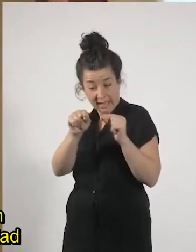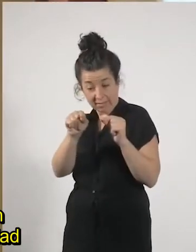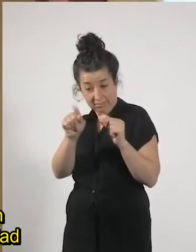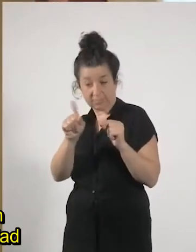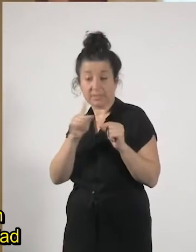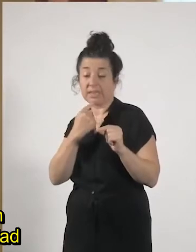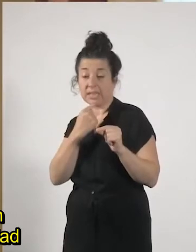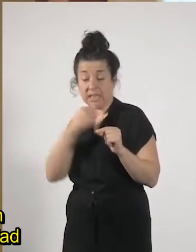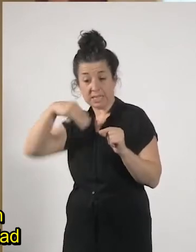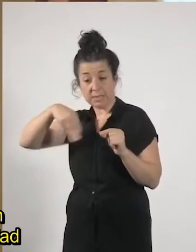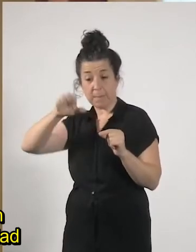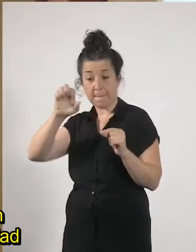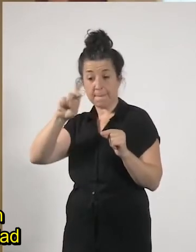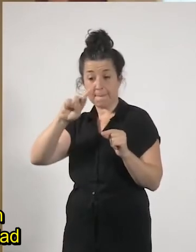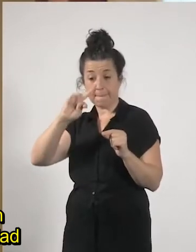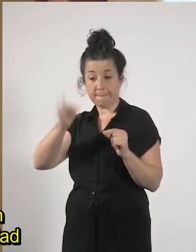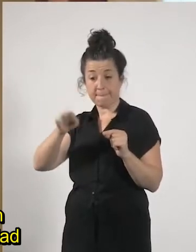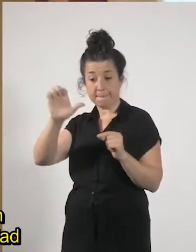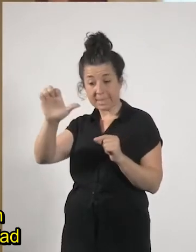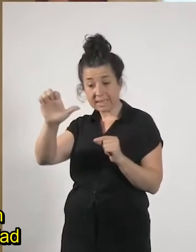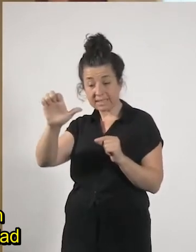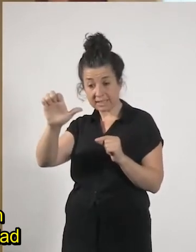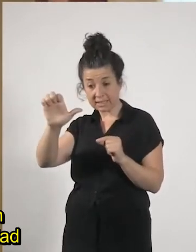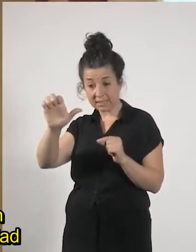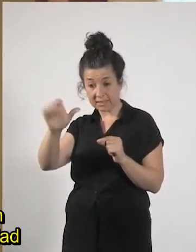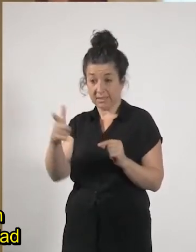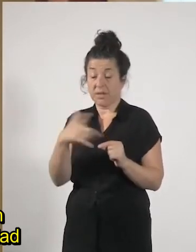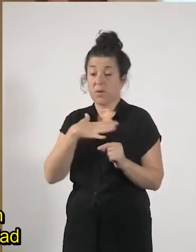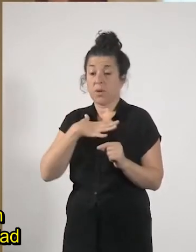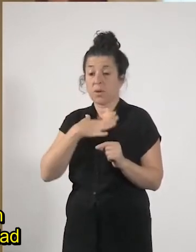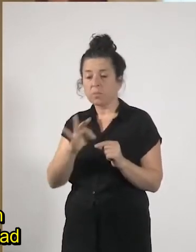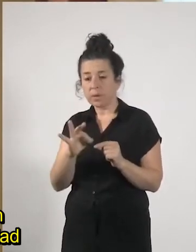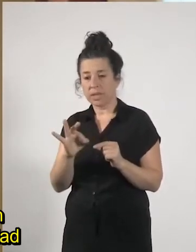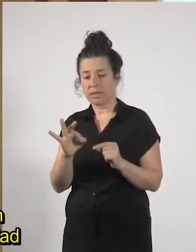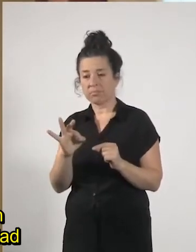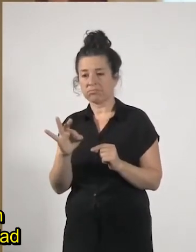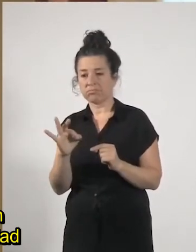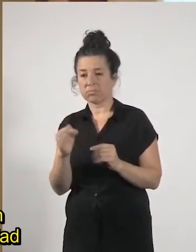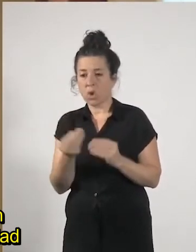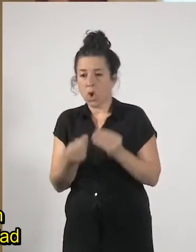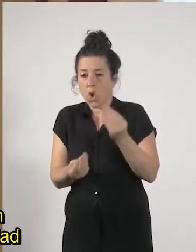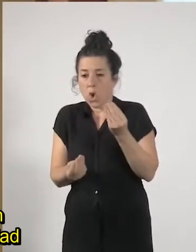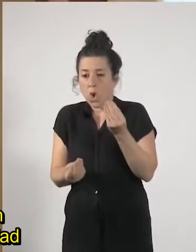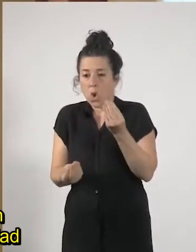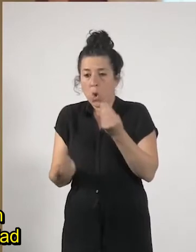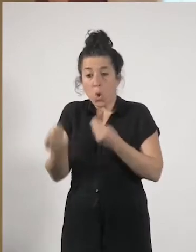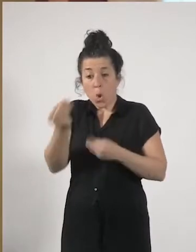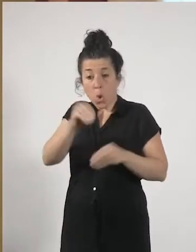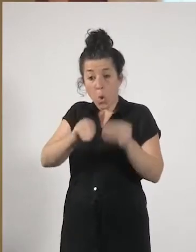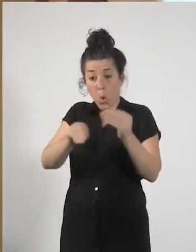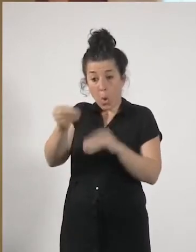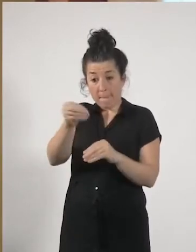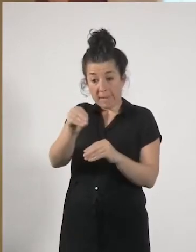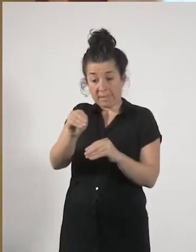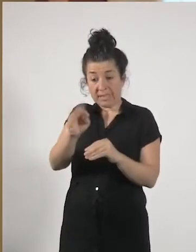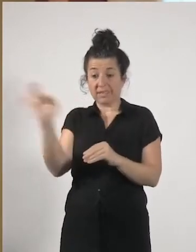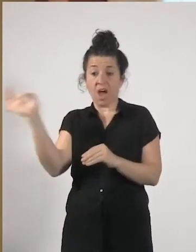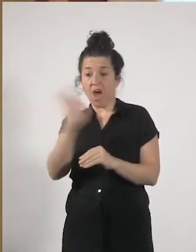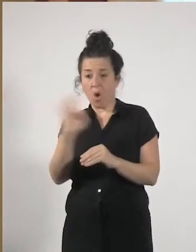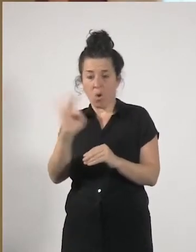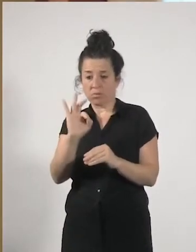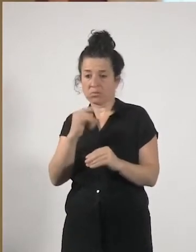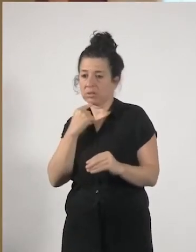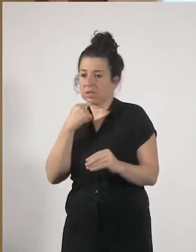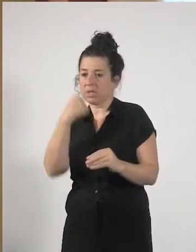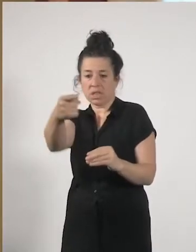probablemente se complementa cuando no se enmienda a la totalidad muchas de las medidas